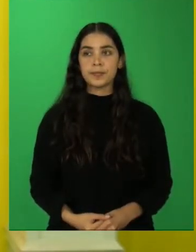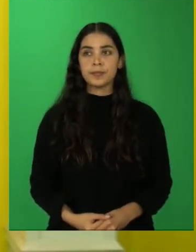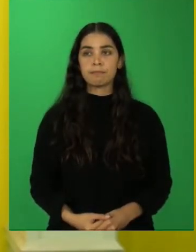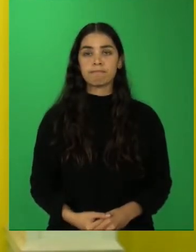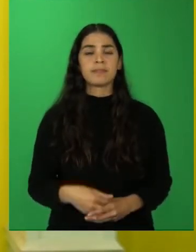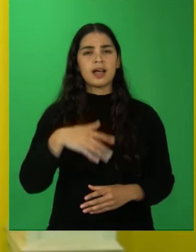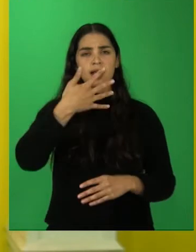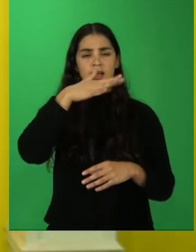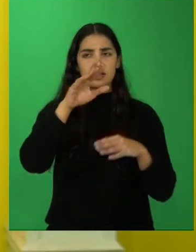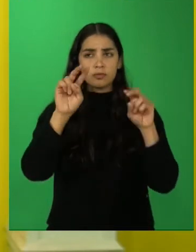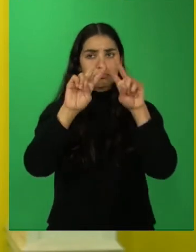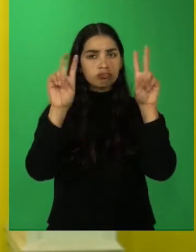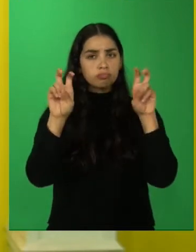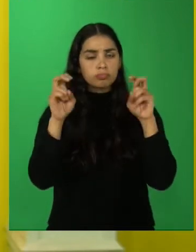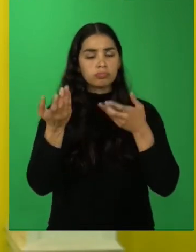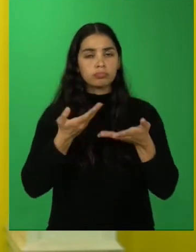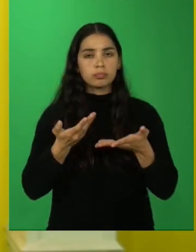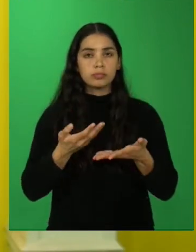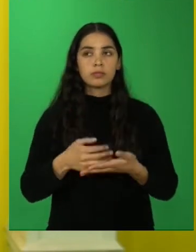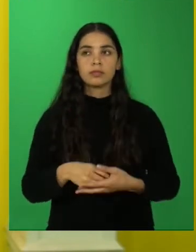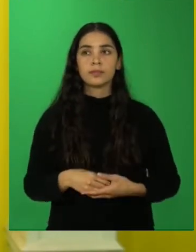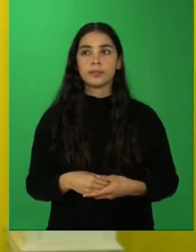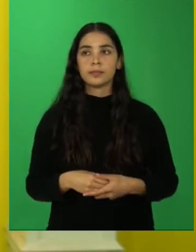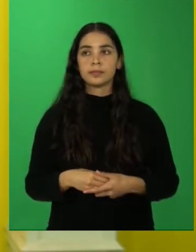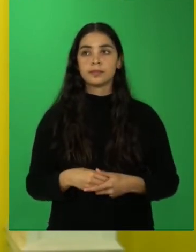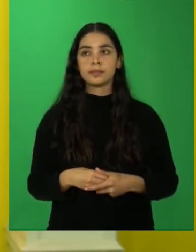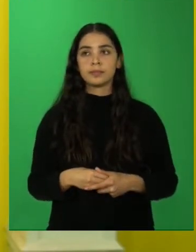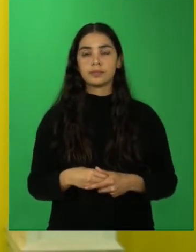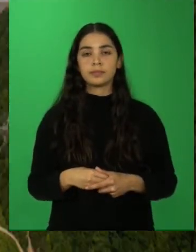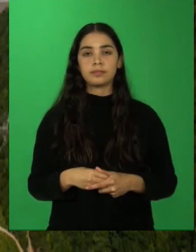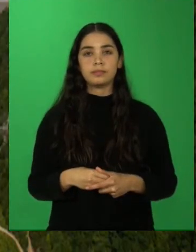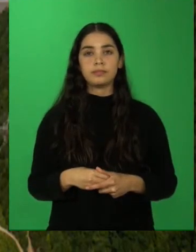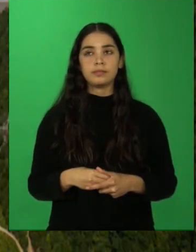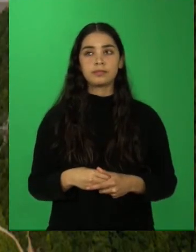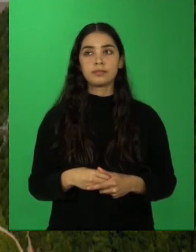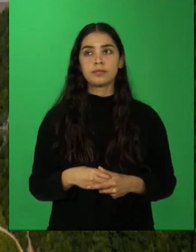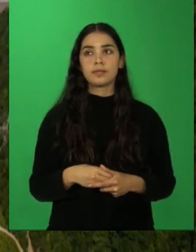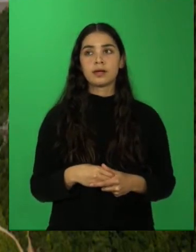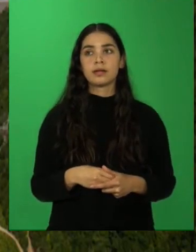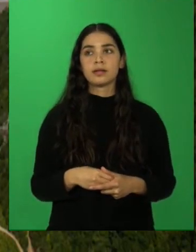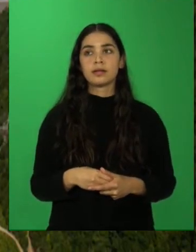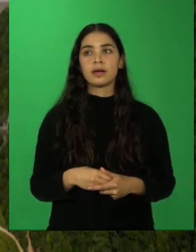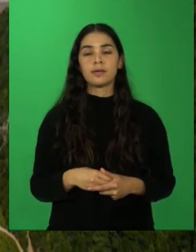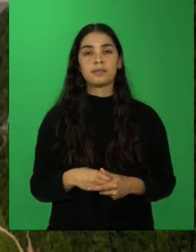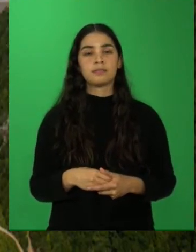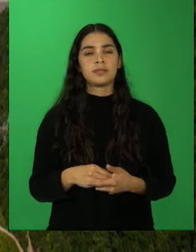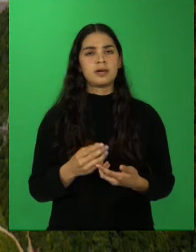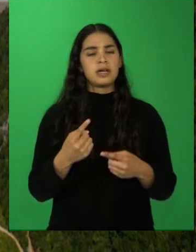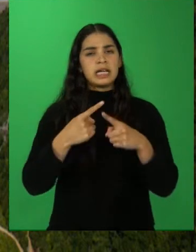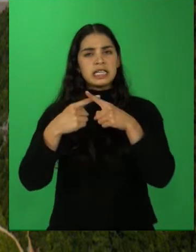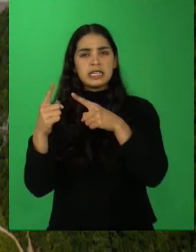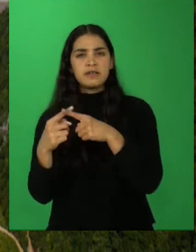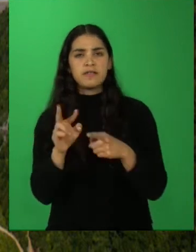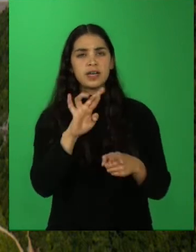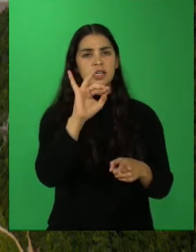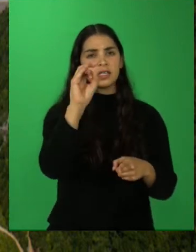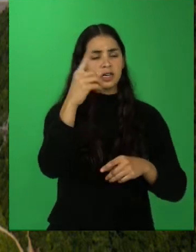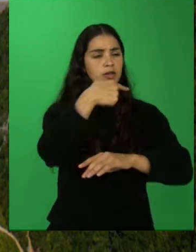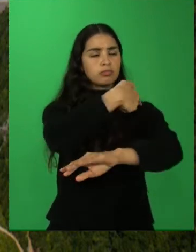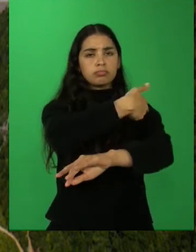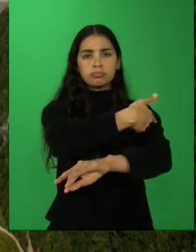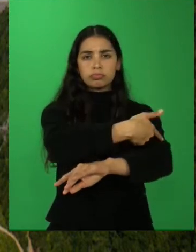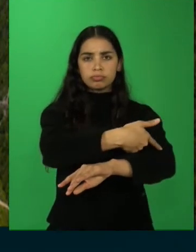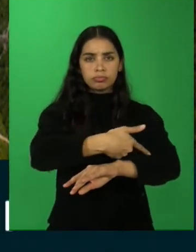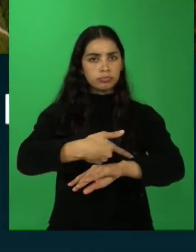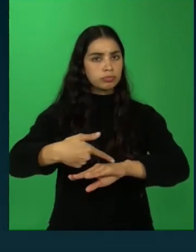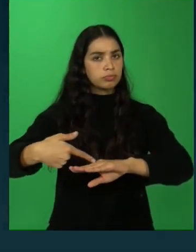La hidrografía. La hidrografía. hidrografía está compuesta por el río Concagua, Maipo, Rapel, Ñuble, Baula y Bío Bío.